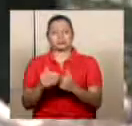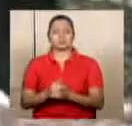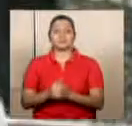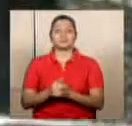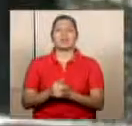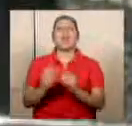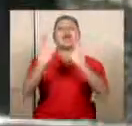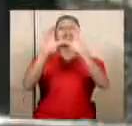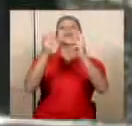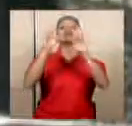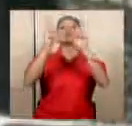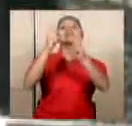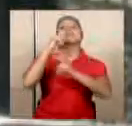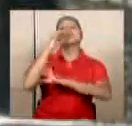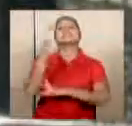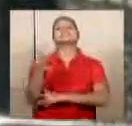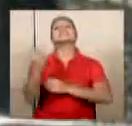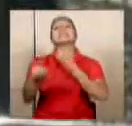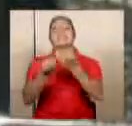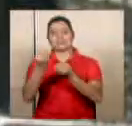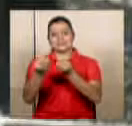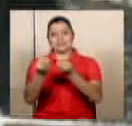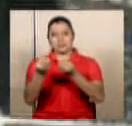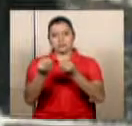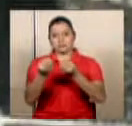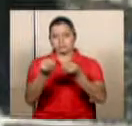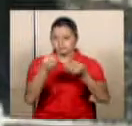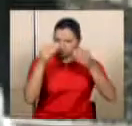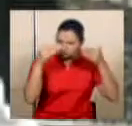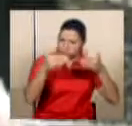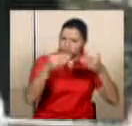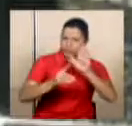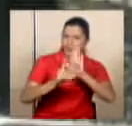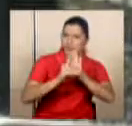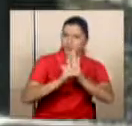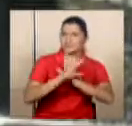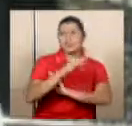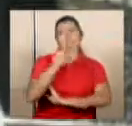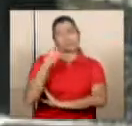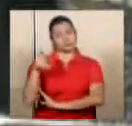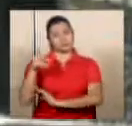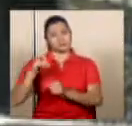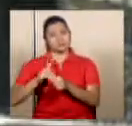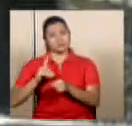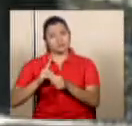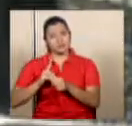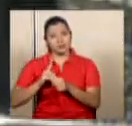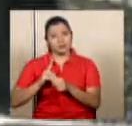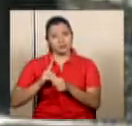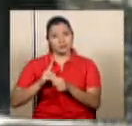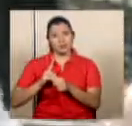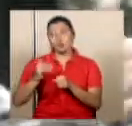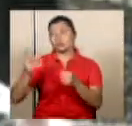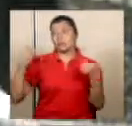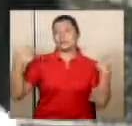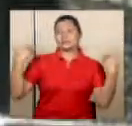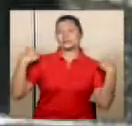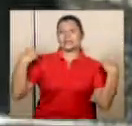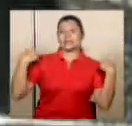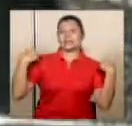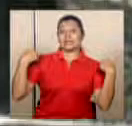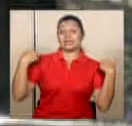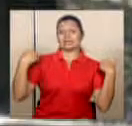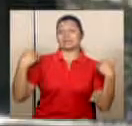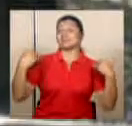Comisión de Asuntos Hacendarios procedió a derecho y sería mejor diputado que usted celebrara el triunfo de la